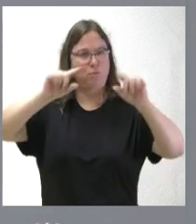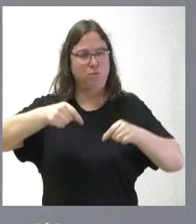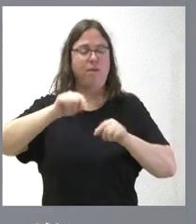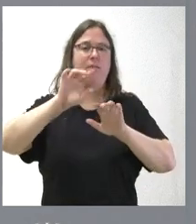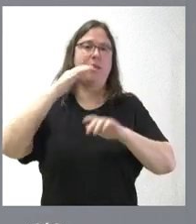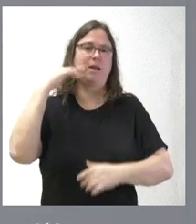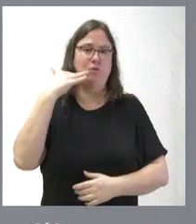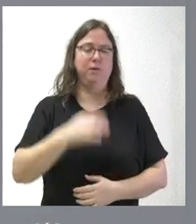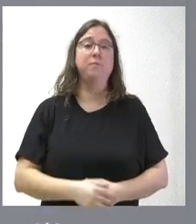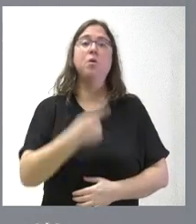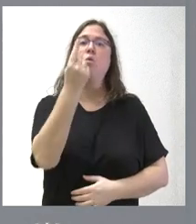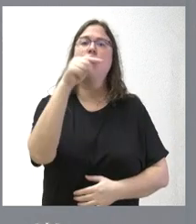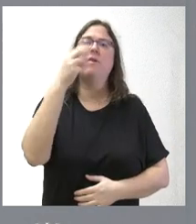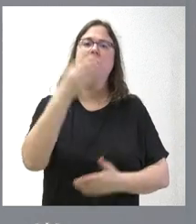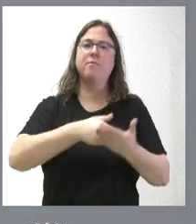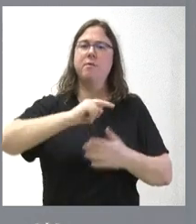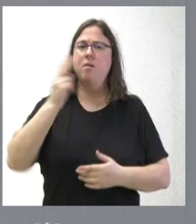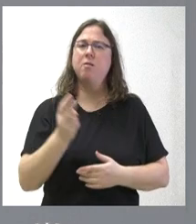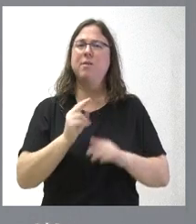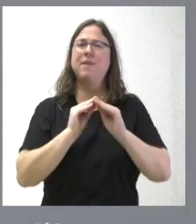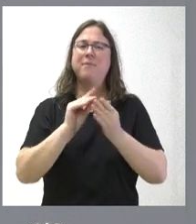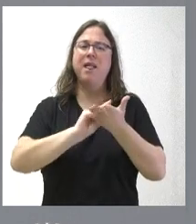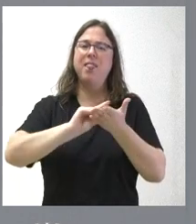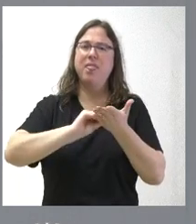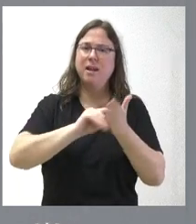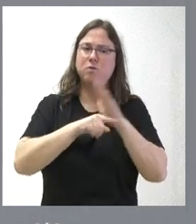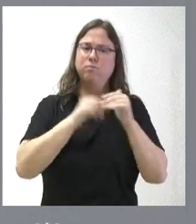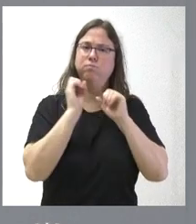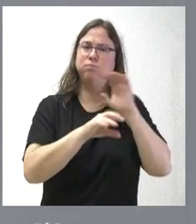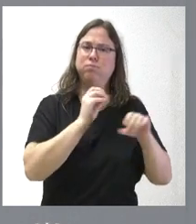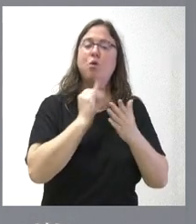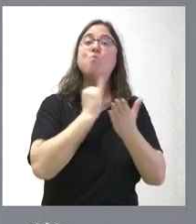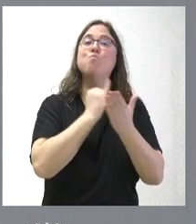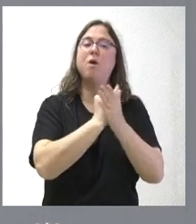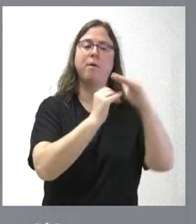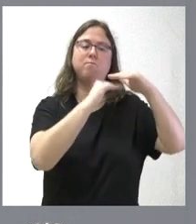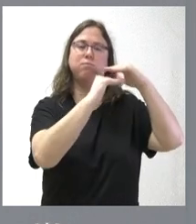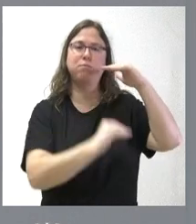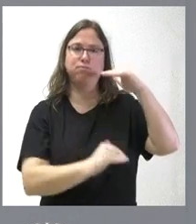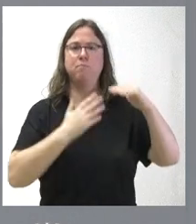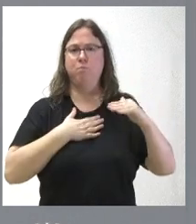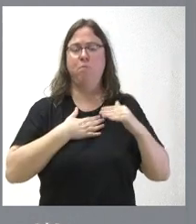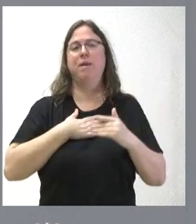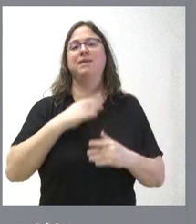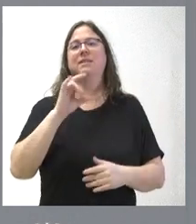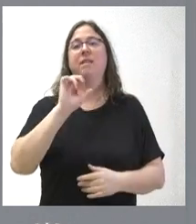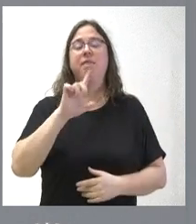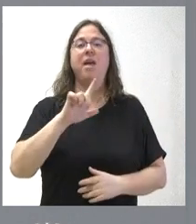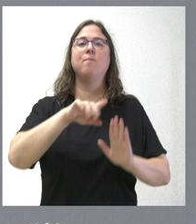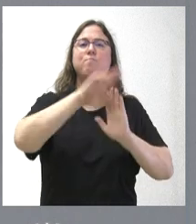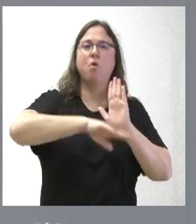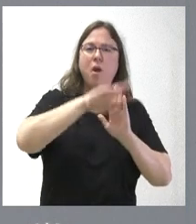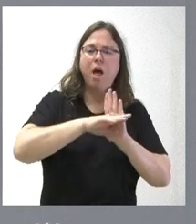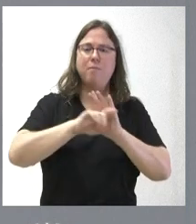1,3 millones de euros para el equipamiento de los procesos de datos y almacenamiento de pruebas diagnósticas del SACIL, el hardware y el software